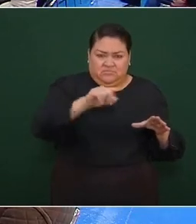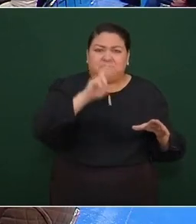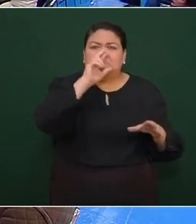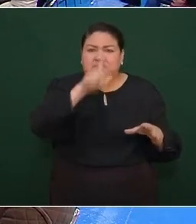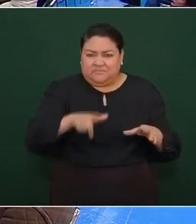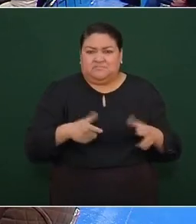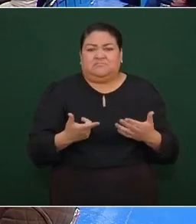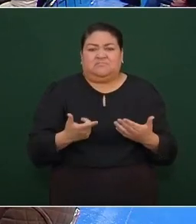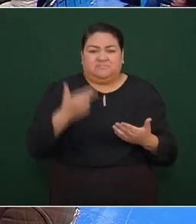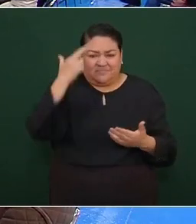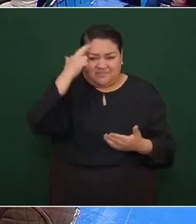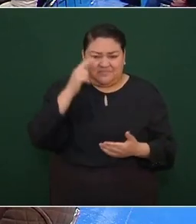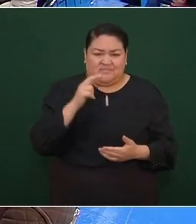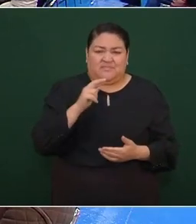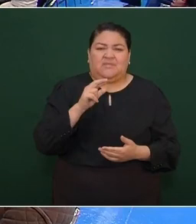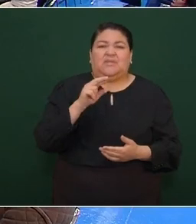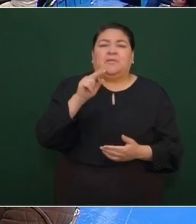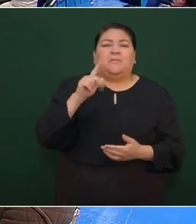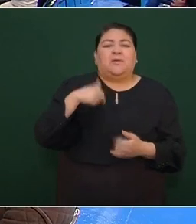minilla de peje